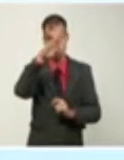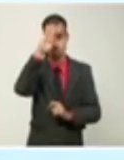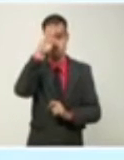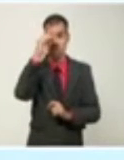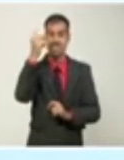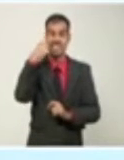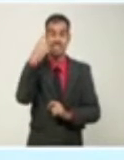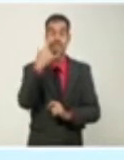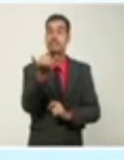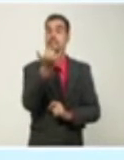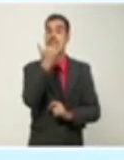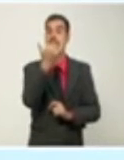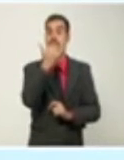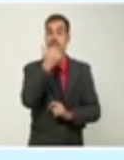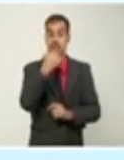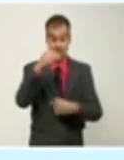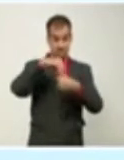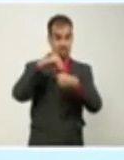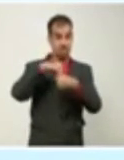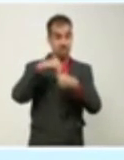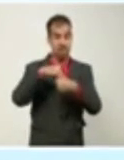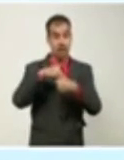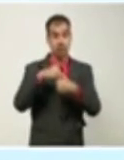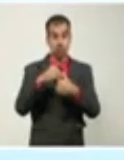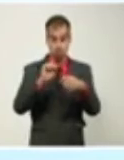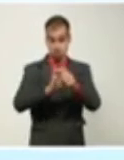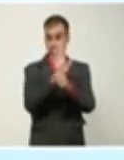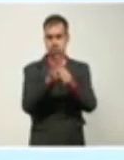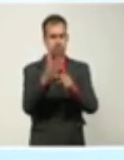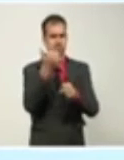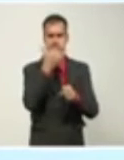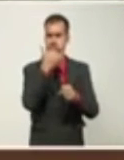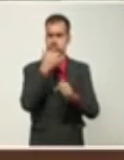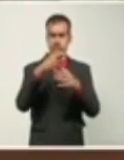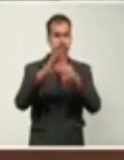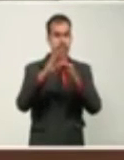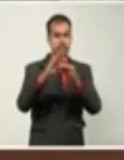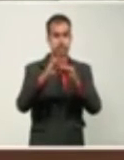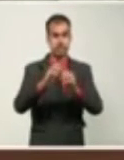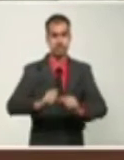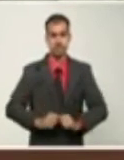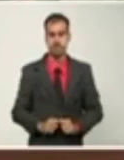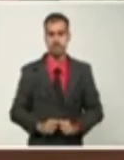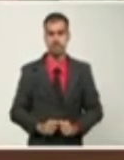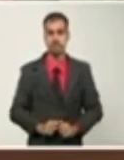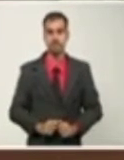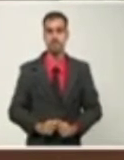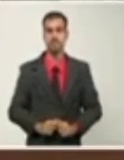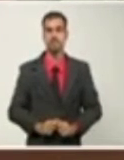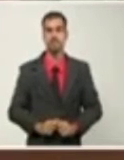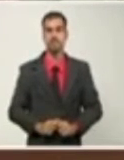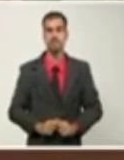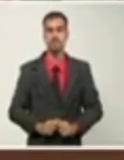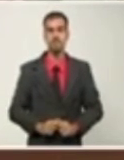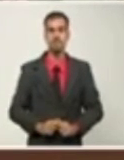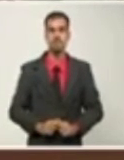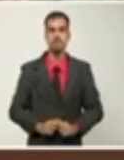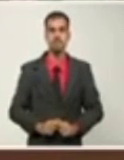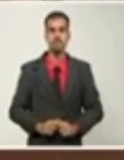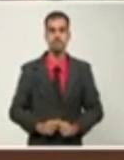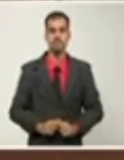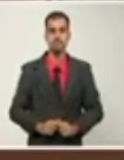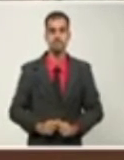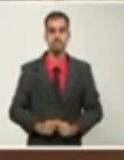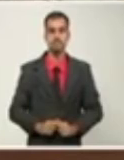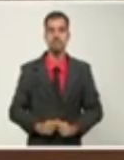órganos y permite, a su vez, modificar los protocolos de tratamiento. Se corrobora. Primero, lo que habíamos